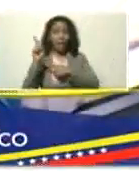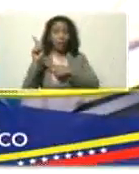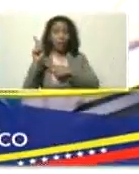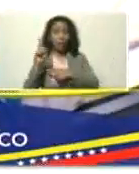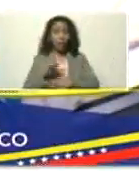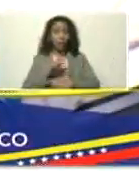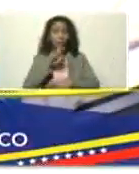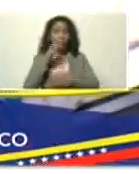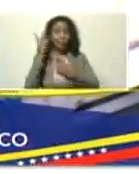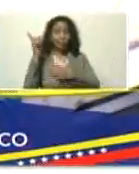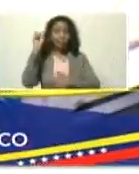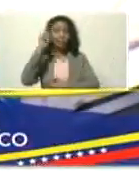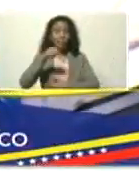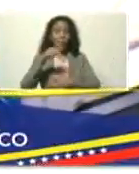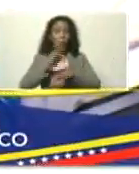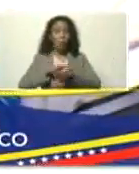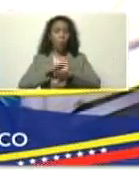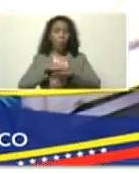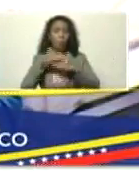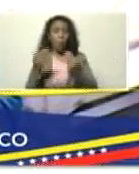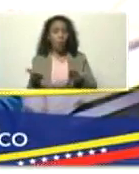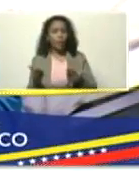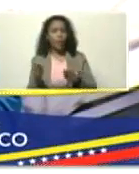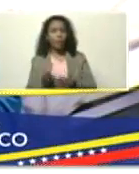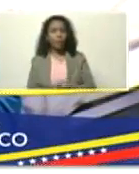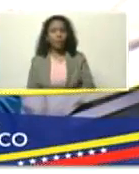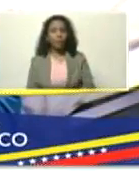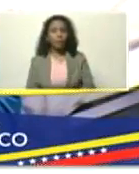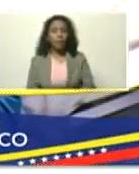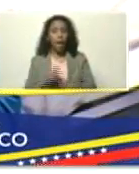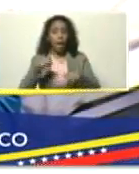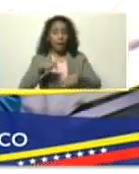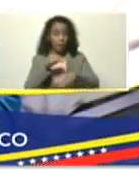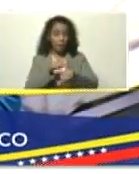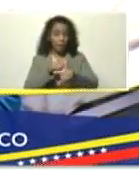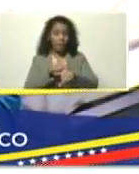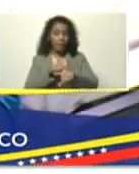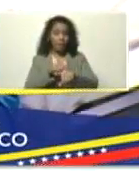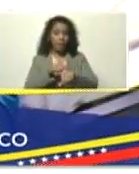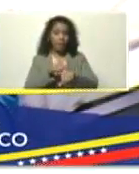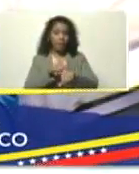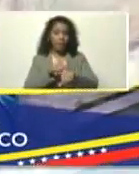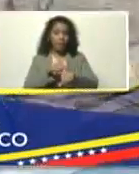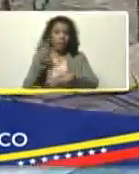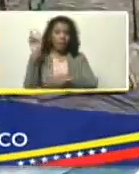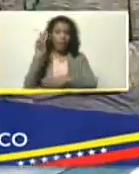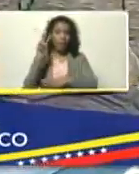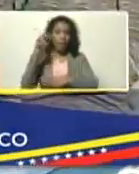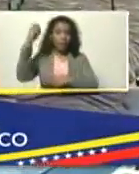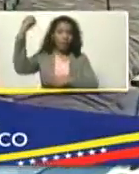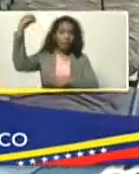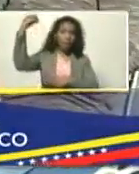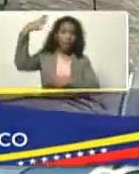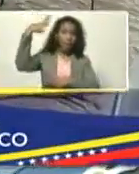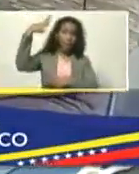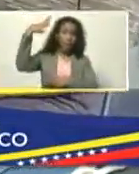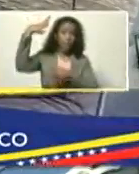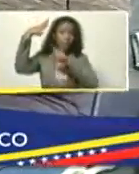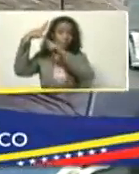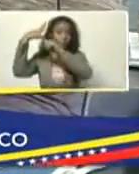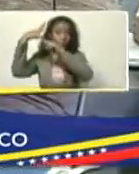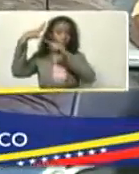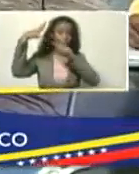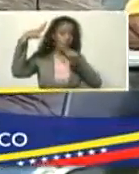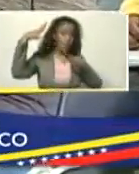fenómeno también, por, que en este periodo del año, los rayos en Venezuela, caen de manera perpendicular, por la